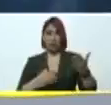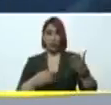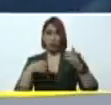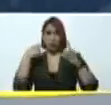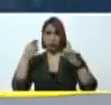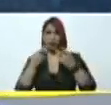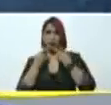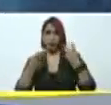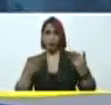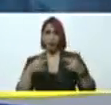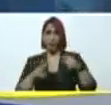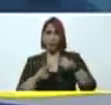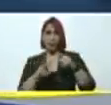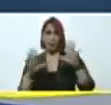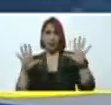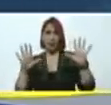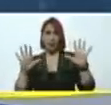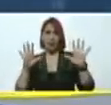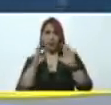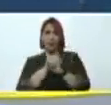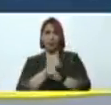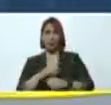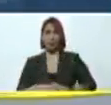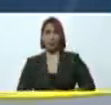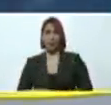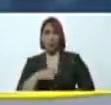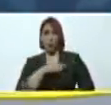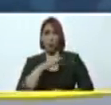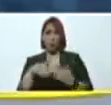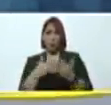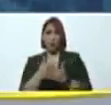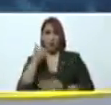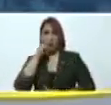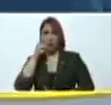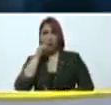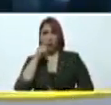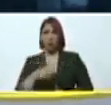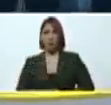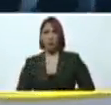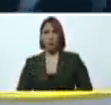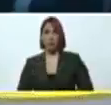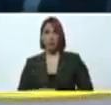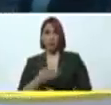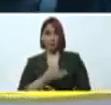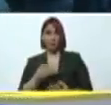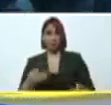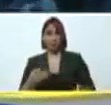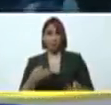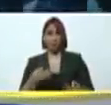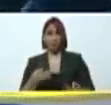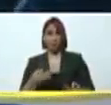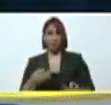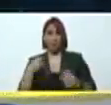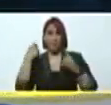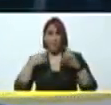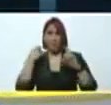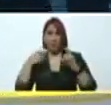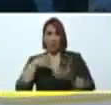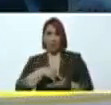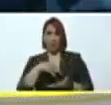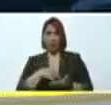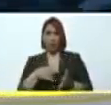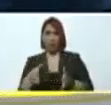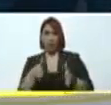a las 10 de la noche, de lunes a sábado, tremenda serie, Carabobo, Caminos de